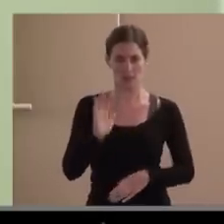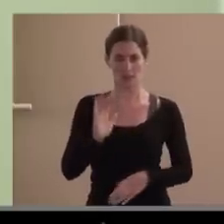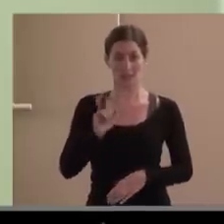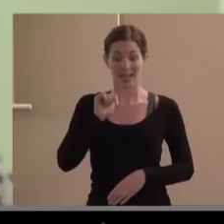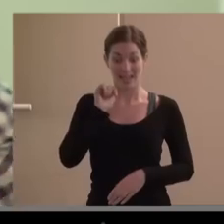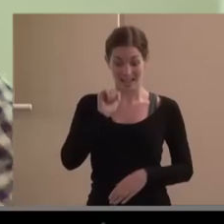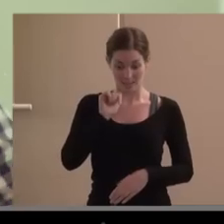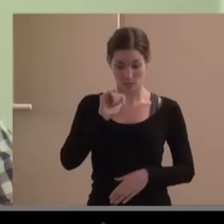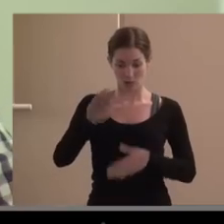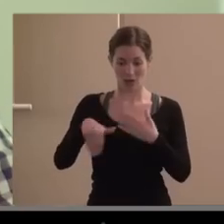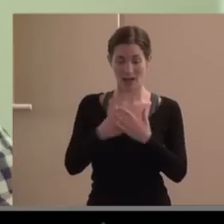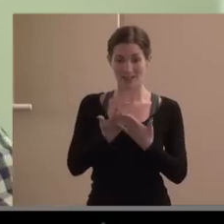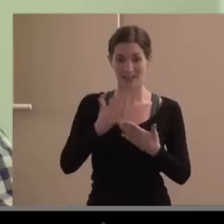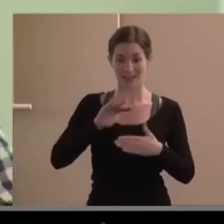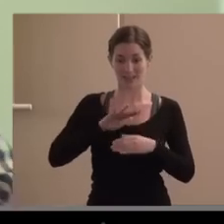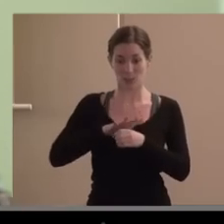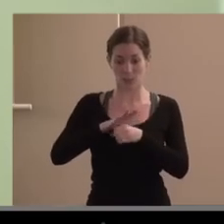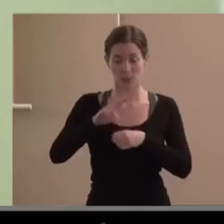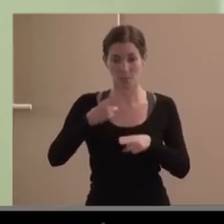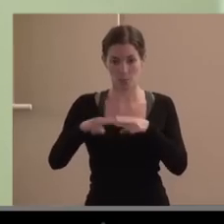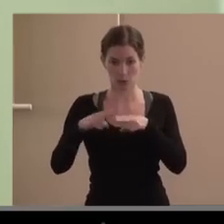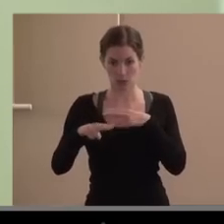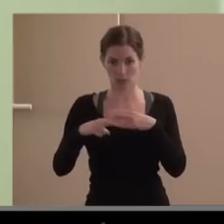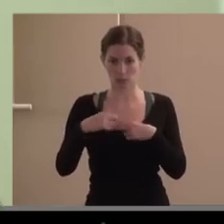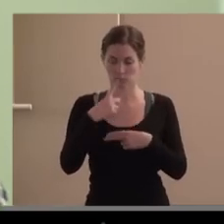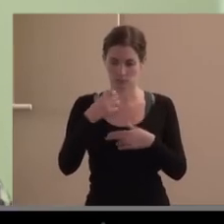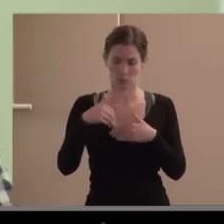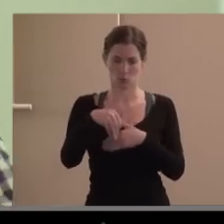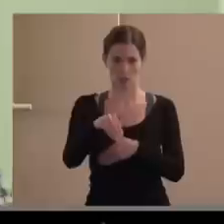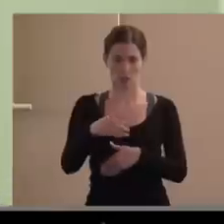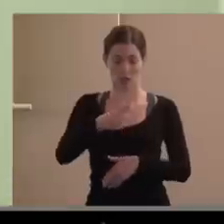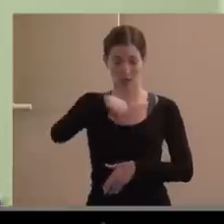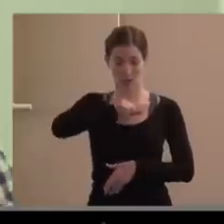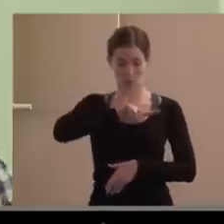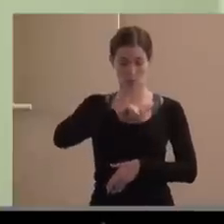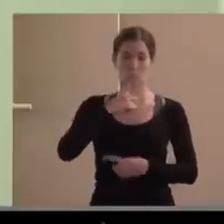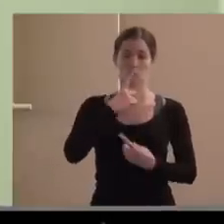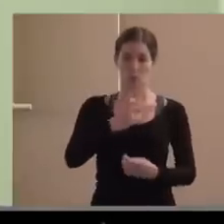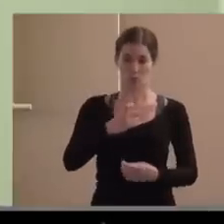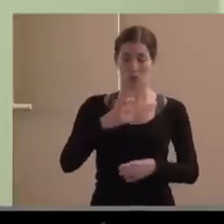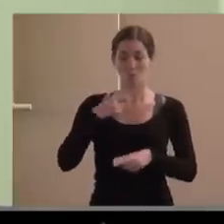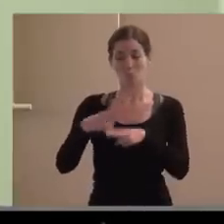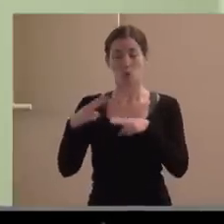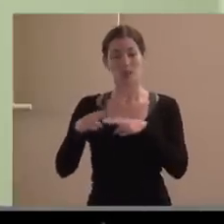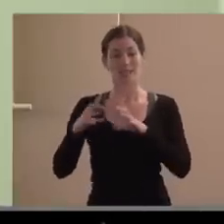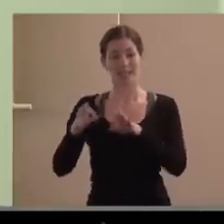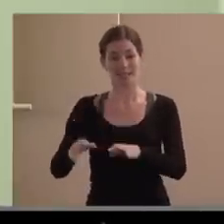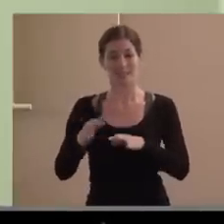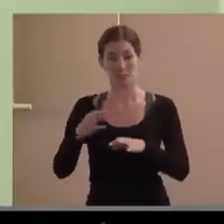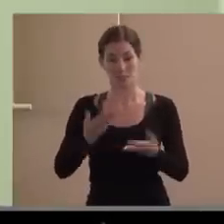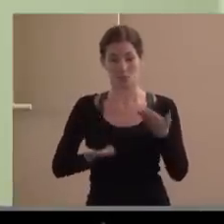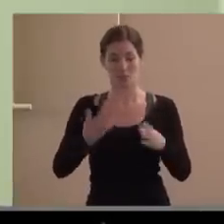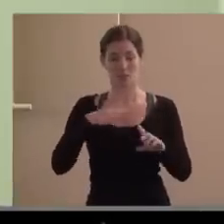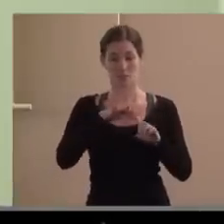pues tardará porque si nosotros hemos tardado pues siempre las políticas llevan un decalaje respecto de la realidad sobre la que